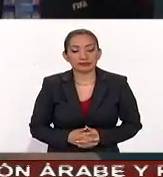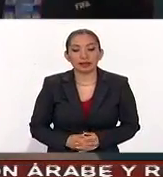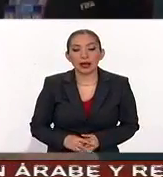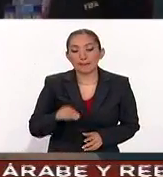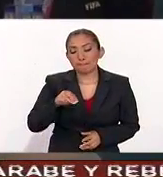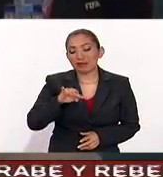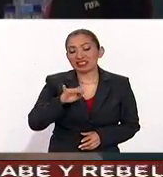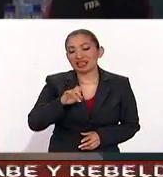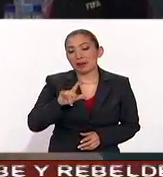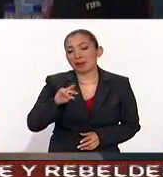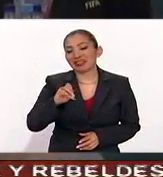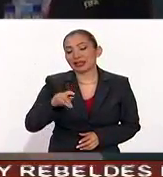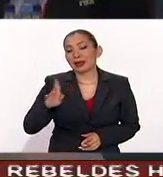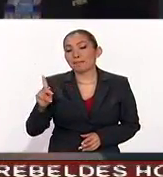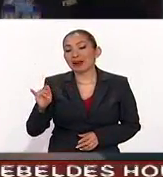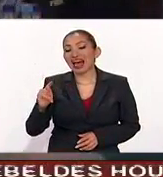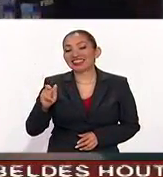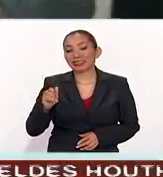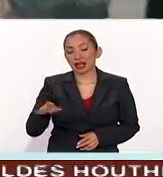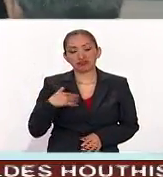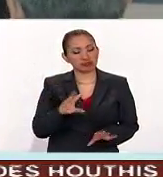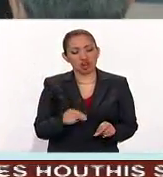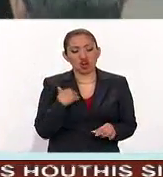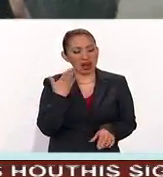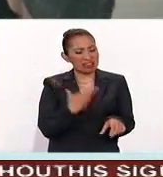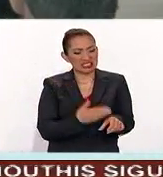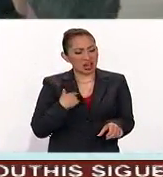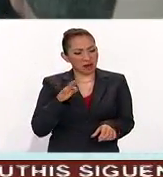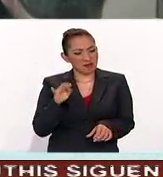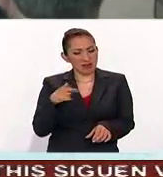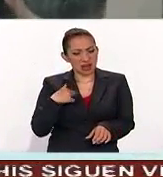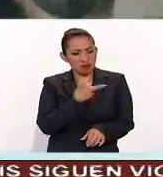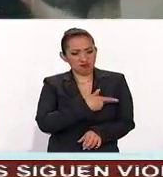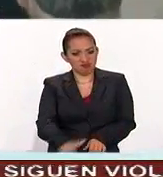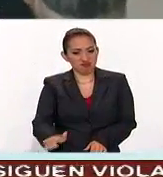Michel Platini y Joseph Blatter apelarán el castigo de FIFA.